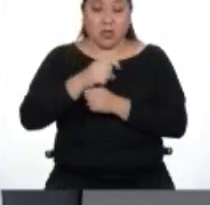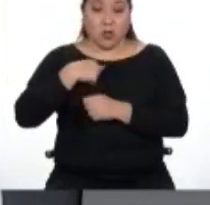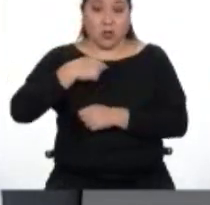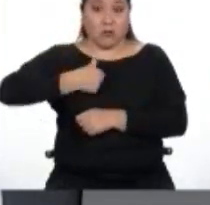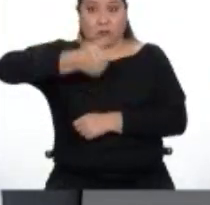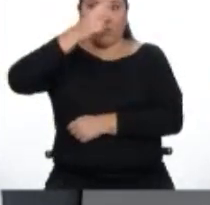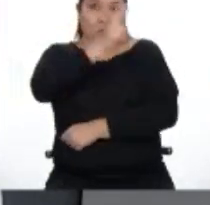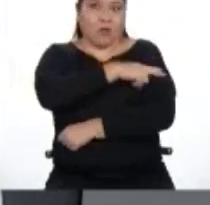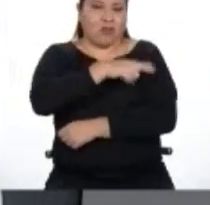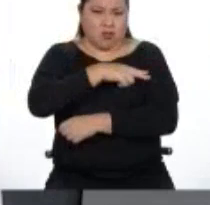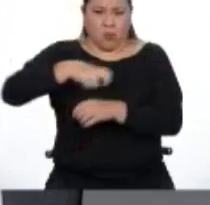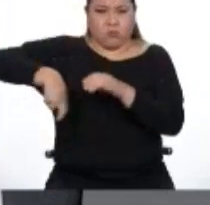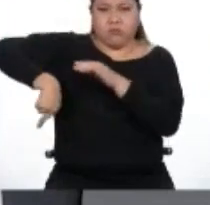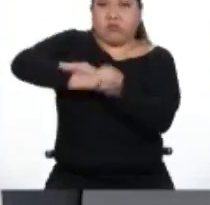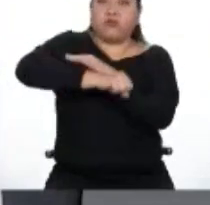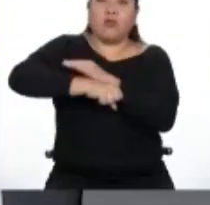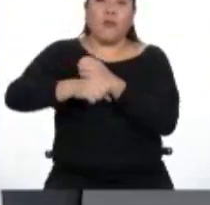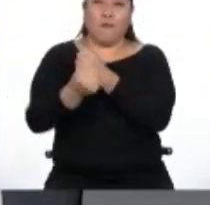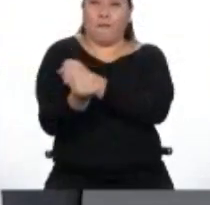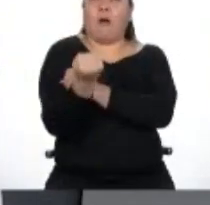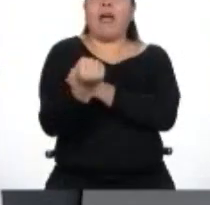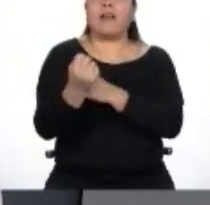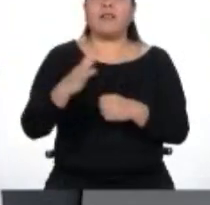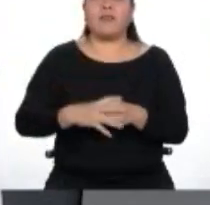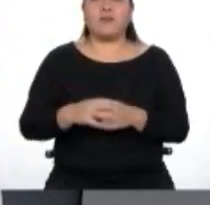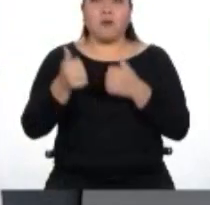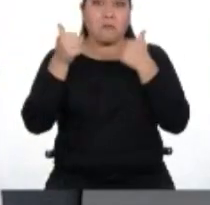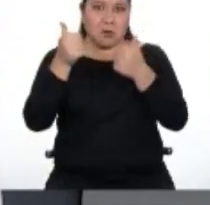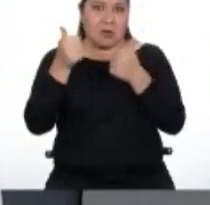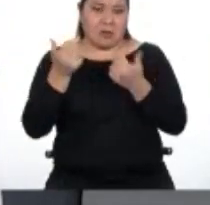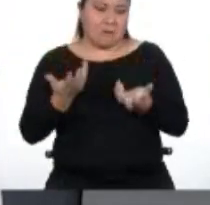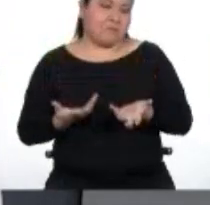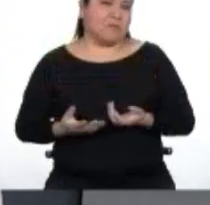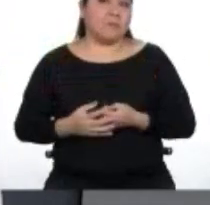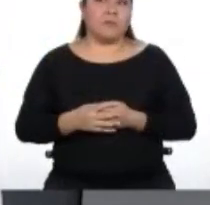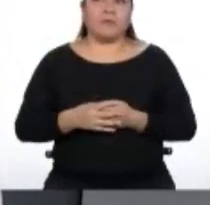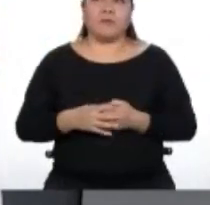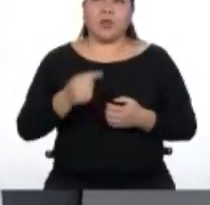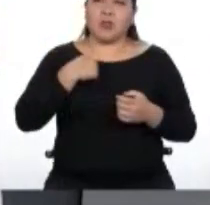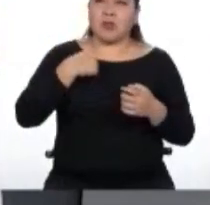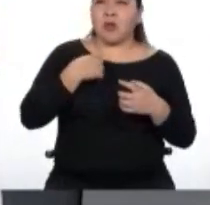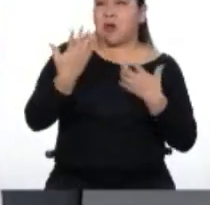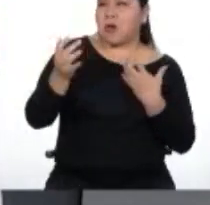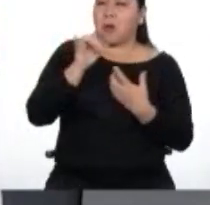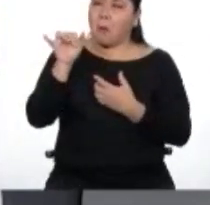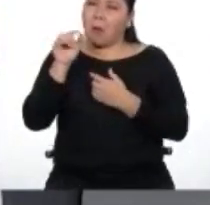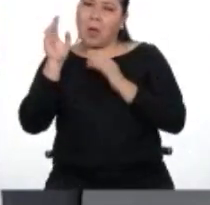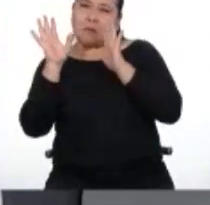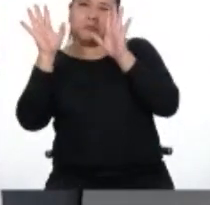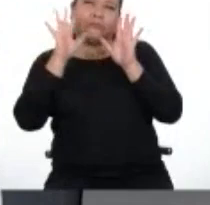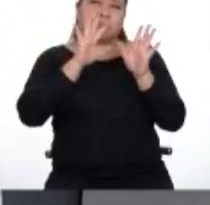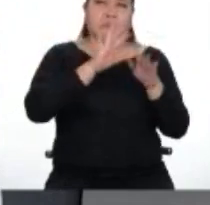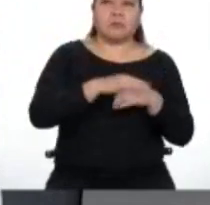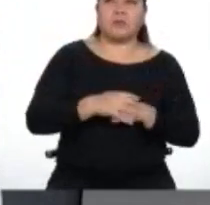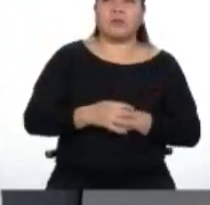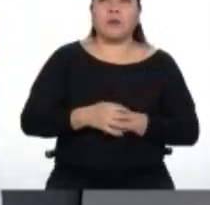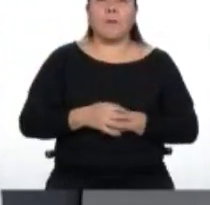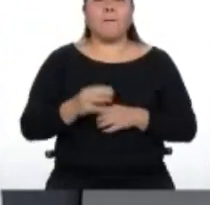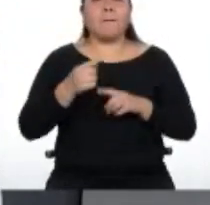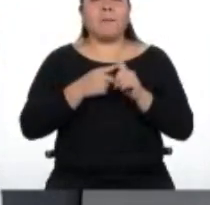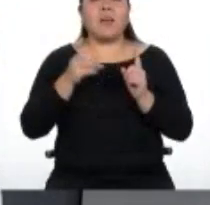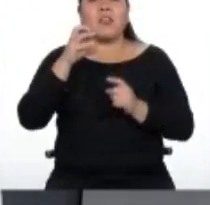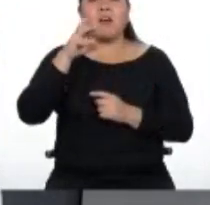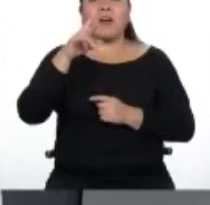sino porque tenía una pegada excelente. Era un arquero goleador, ¿me entienden? Era como chiladero, como seño, como Bendy Price. Pero